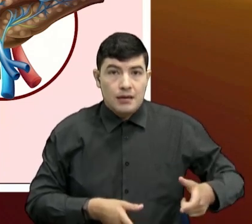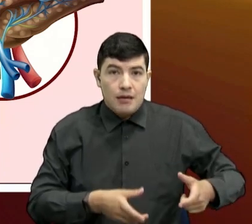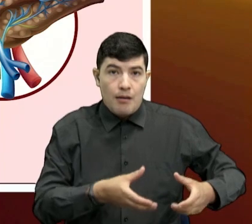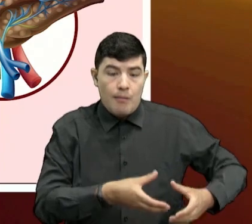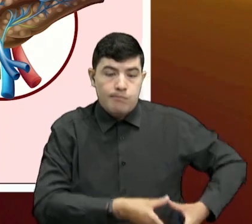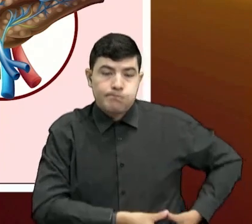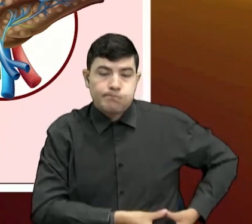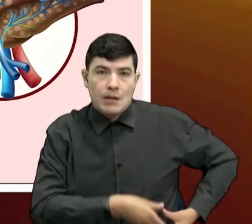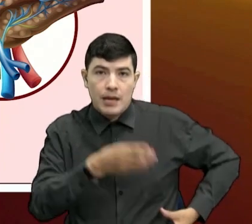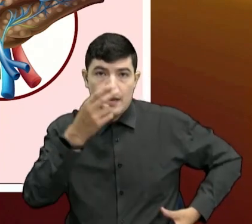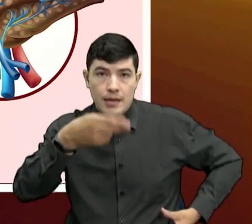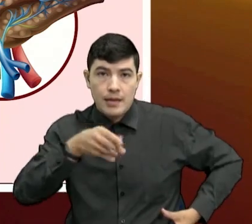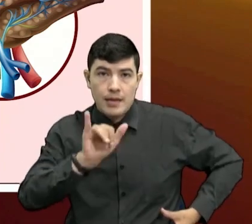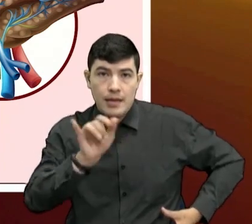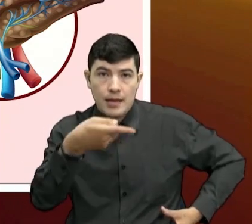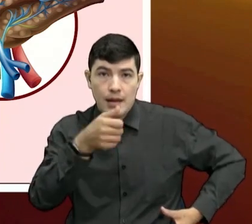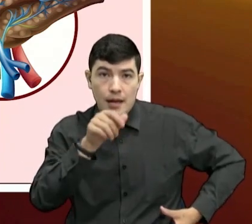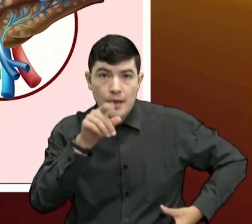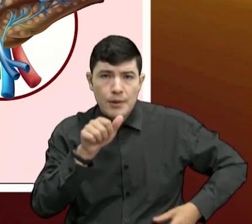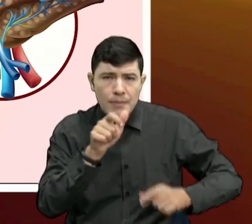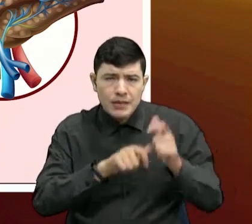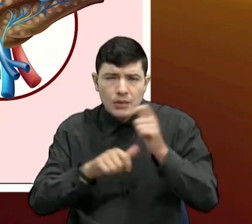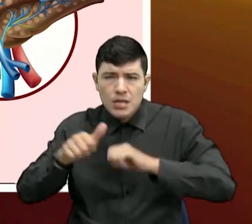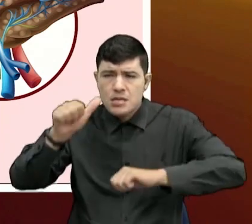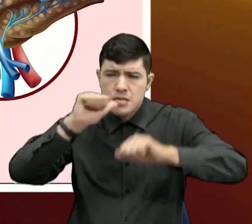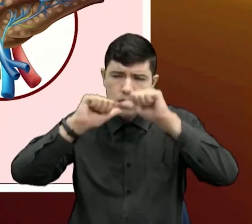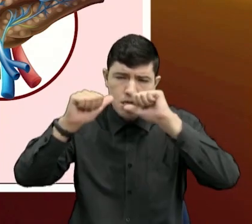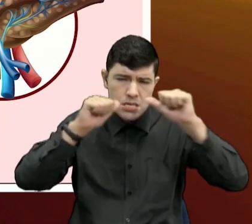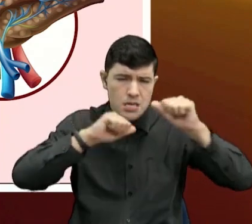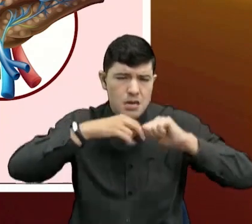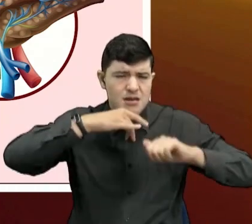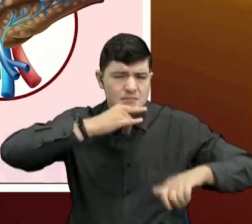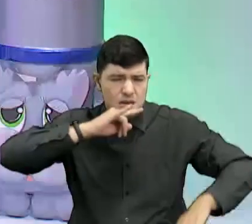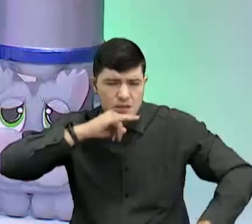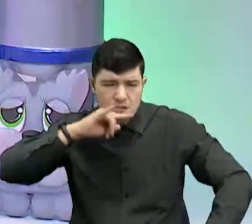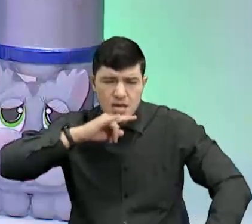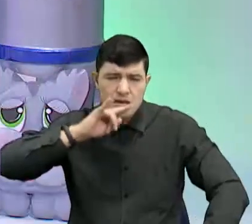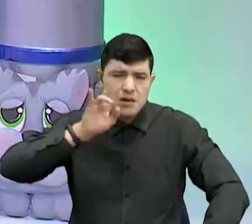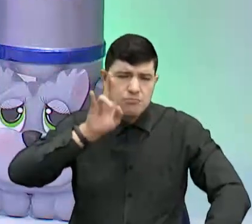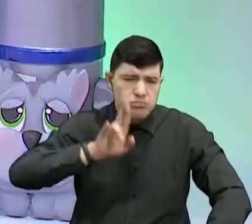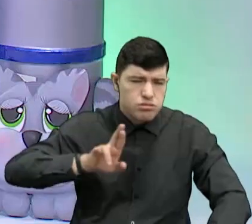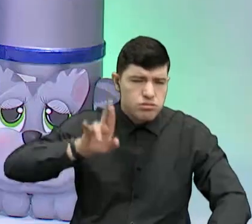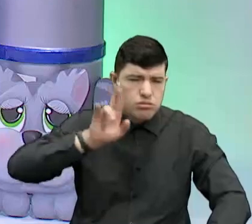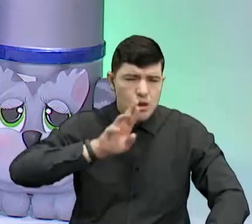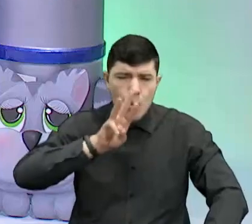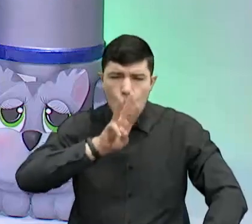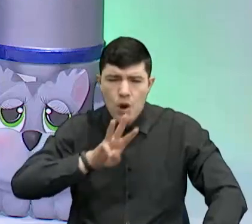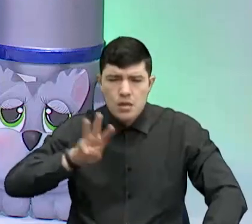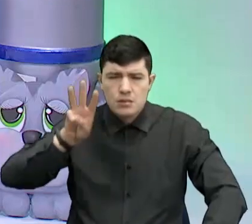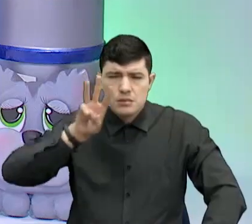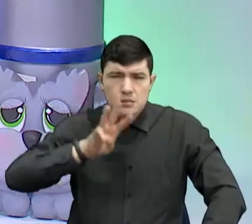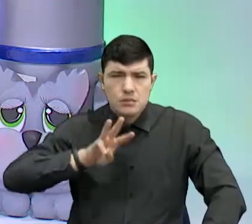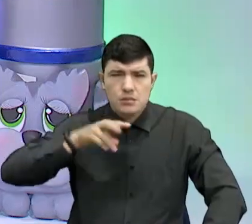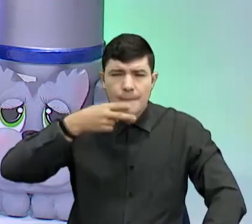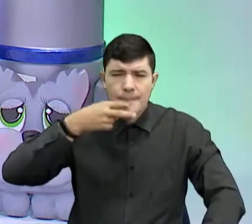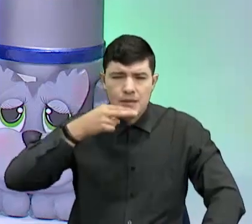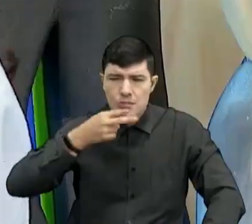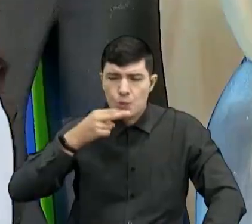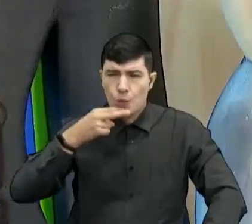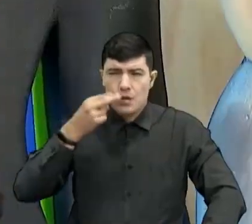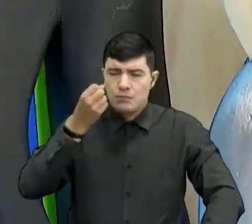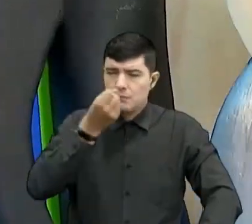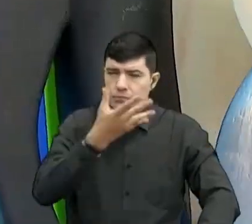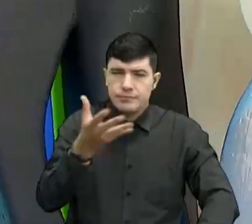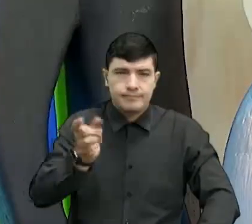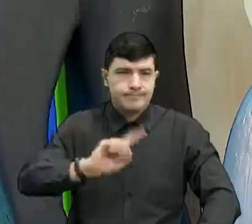Aquí más negro. Y definitivamente termina así. No, qué cosa tan fea. Miren, este es un mensaje también para los padres de familia. Y a veces